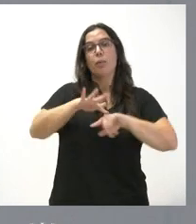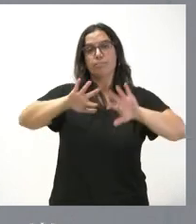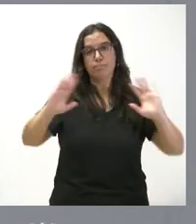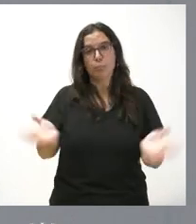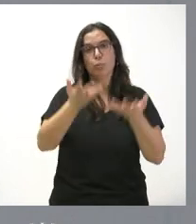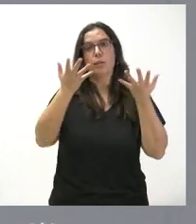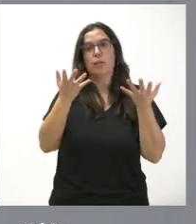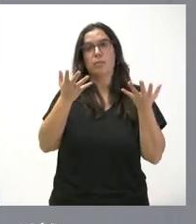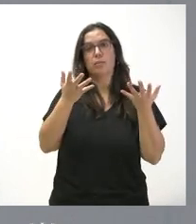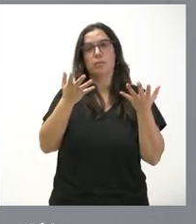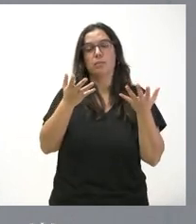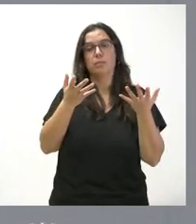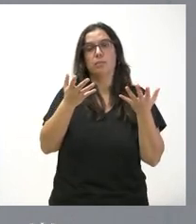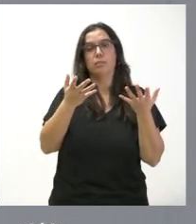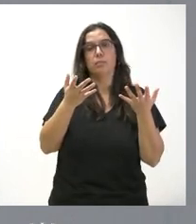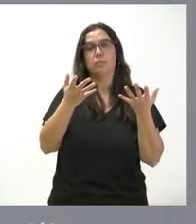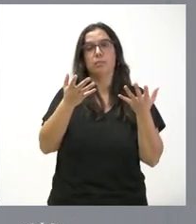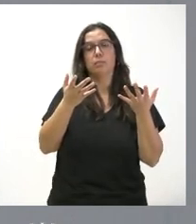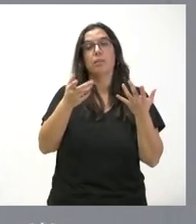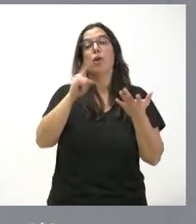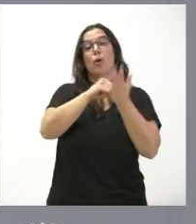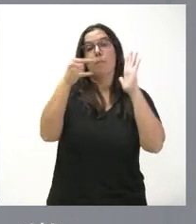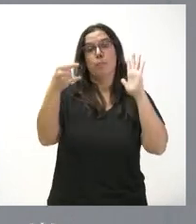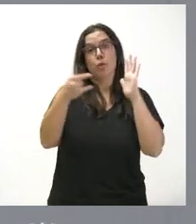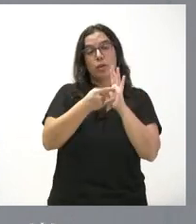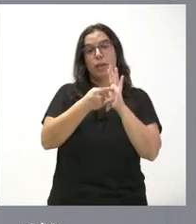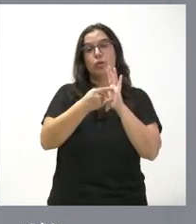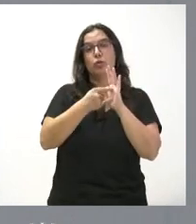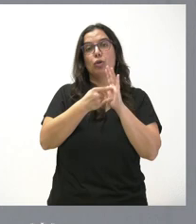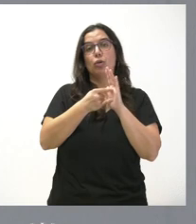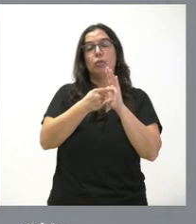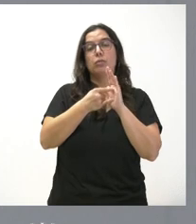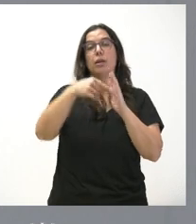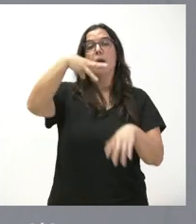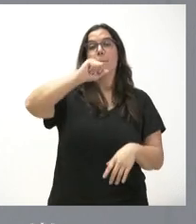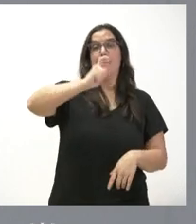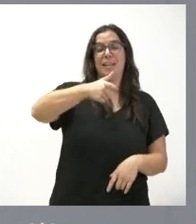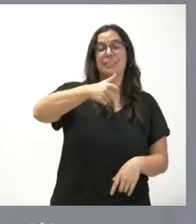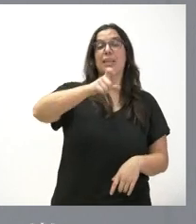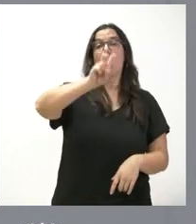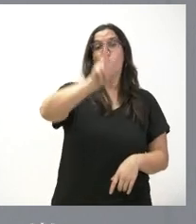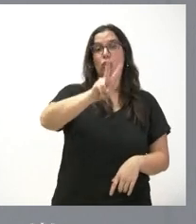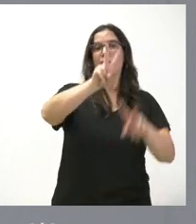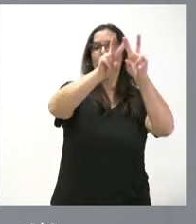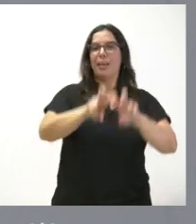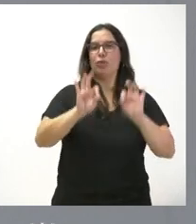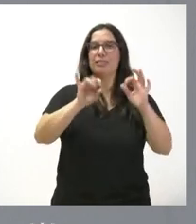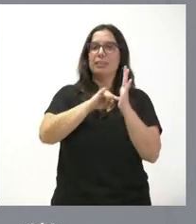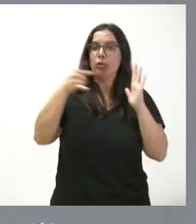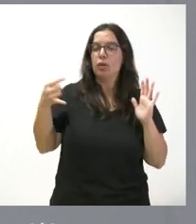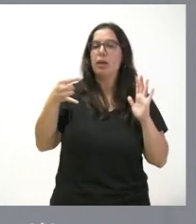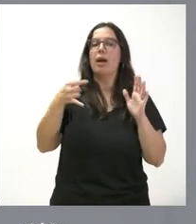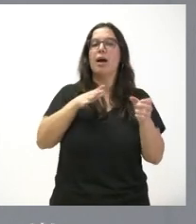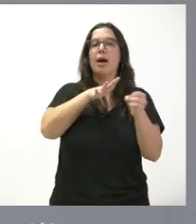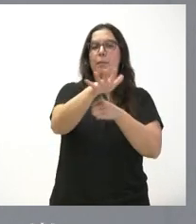el proyecto MAX II de investigación en tecnologías de